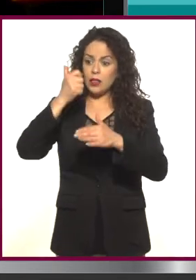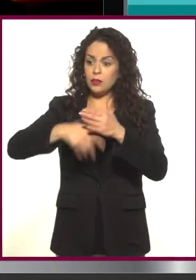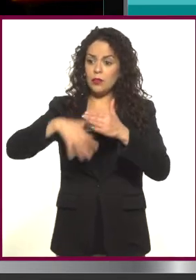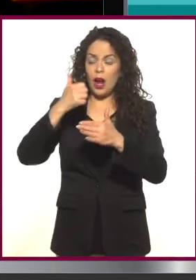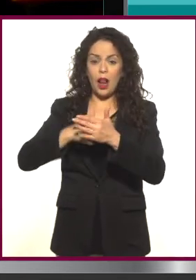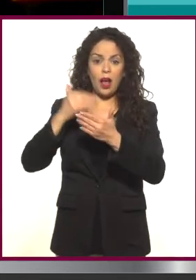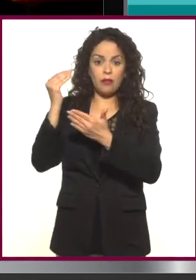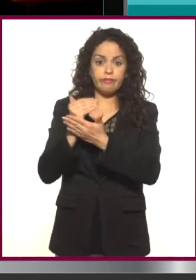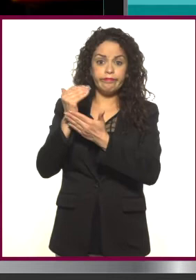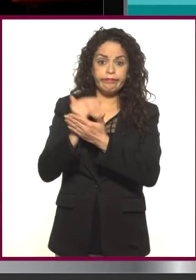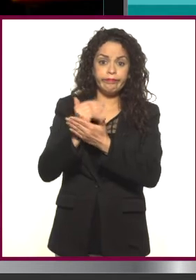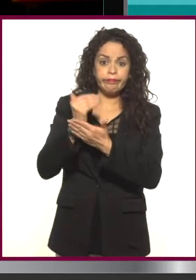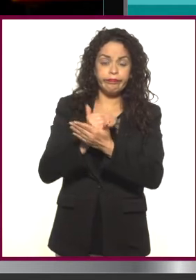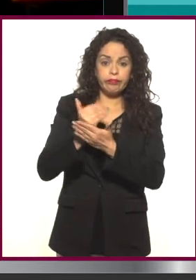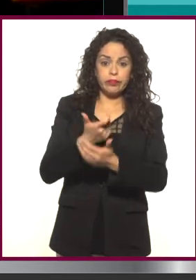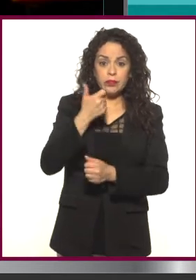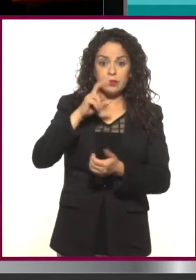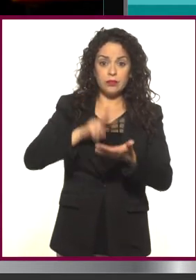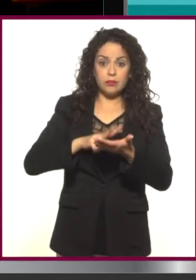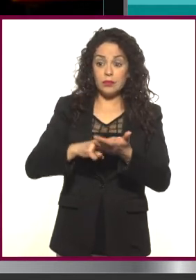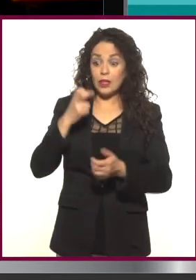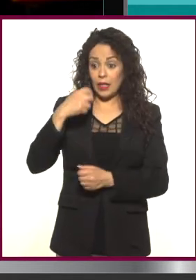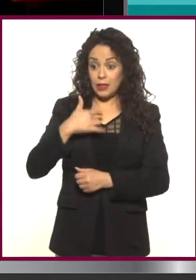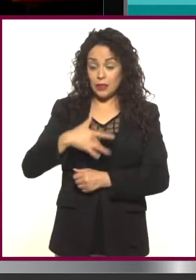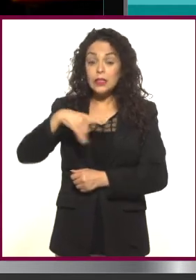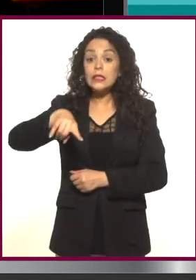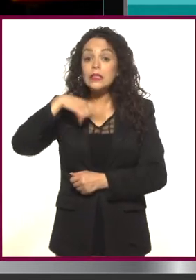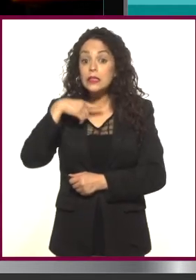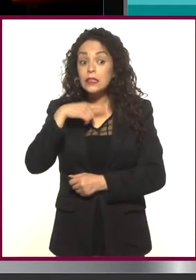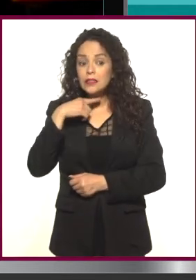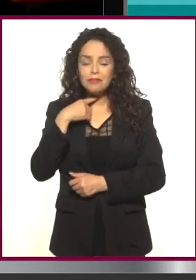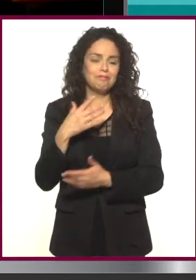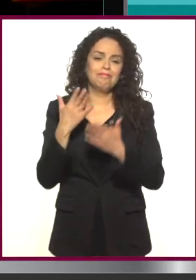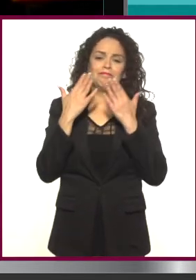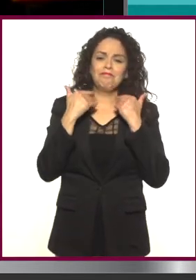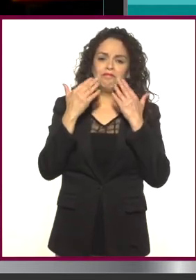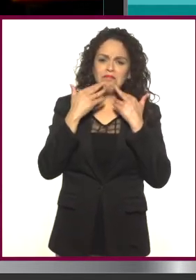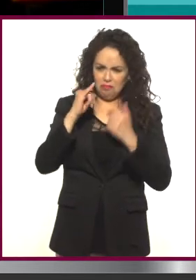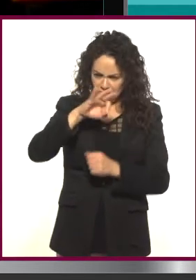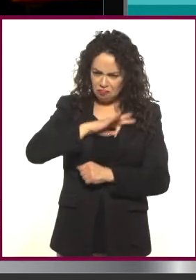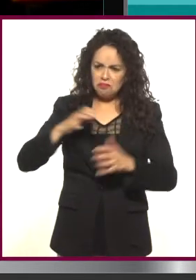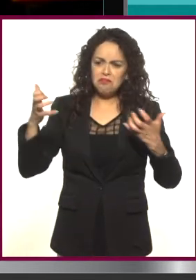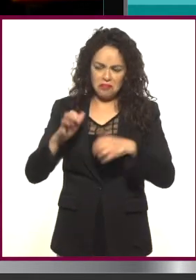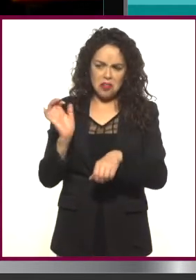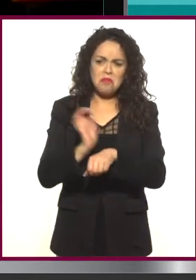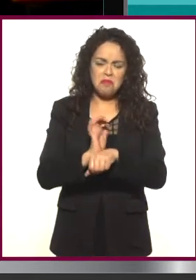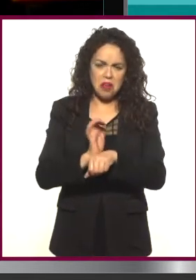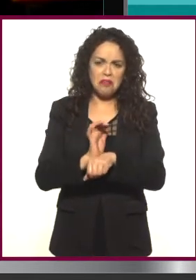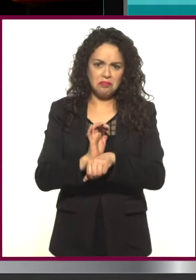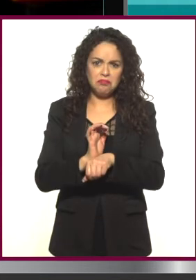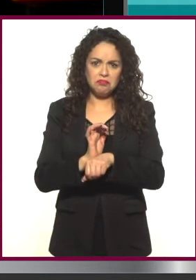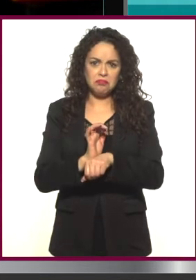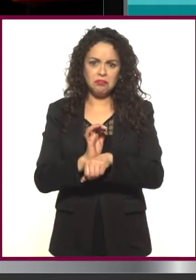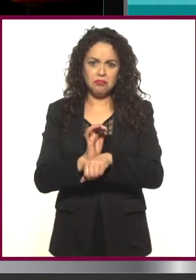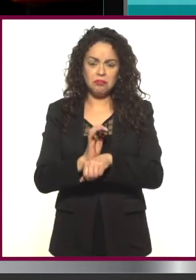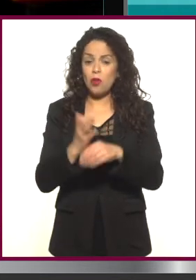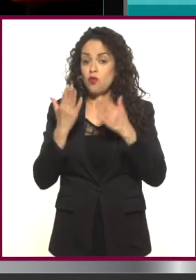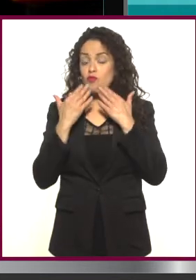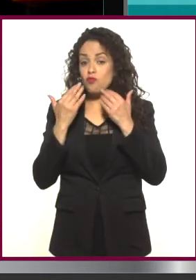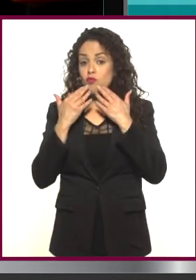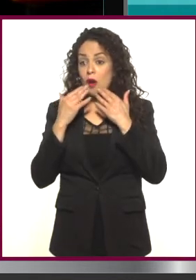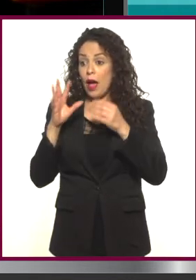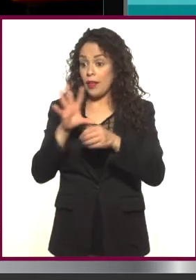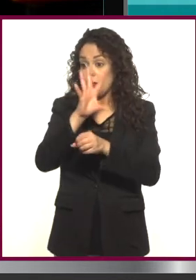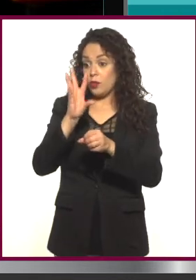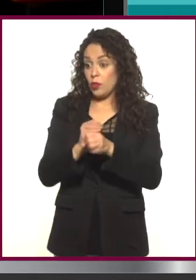Y eso ayuda a que no me sienta yo limitado, ¿no? De que yo diga, bueno, sí, se puede hacer una película. Aunque quizás no tengamos los